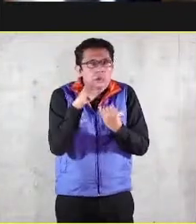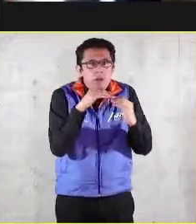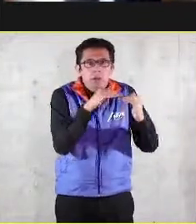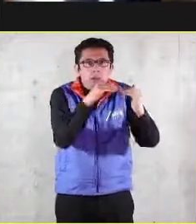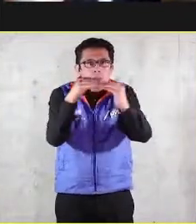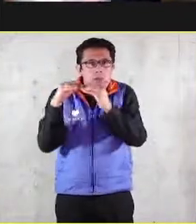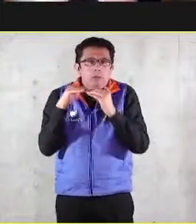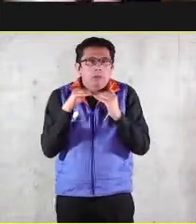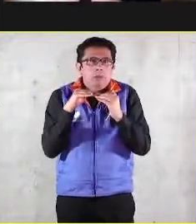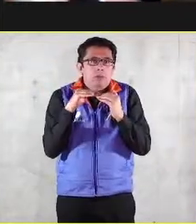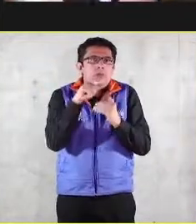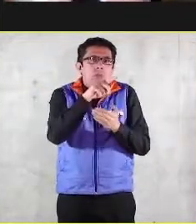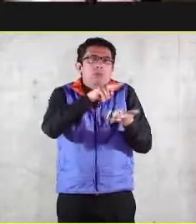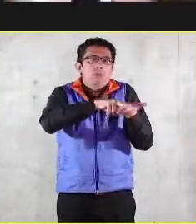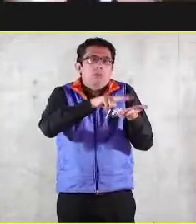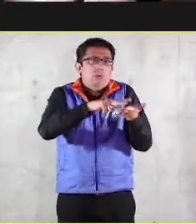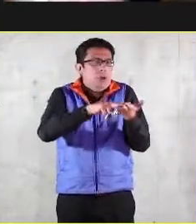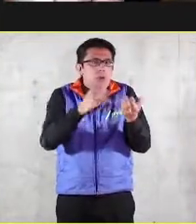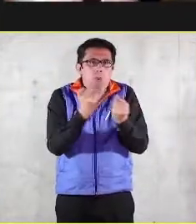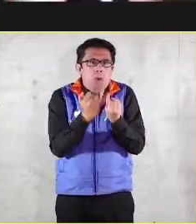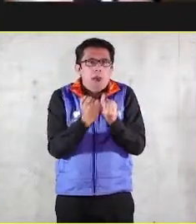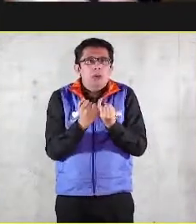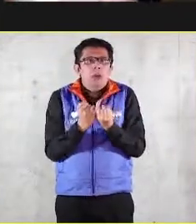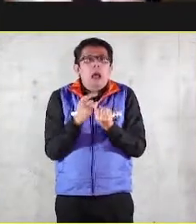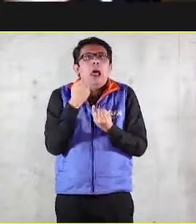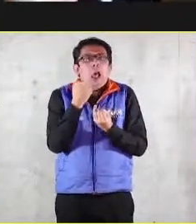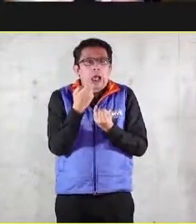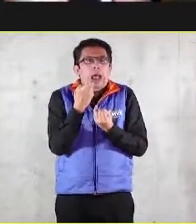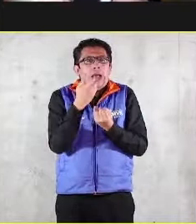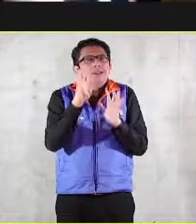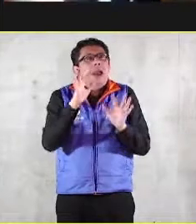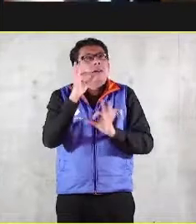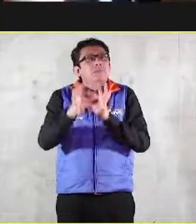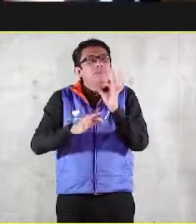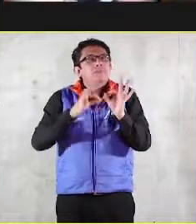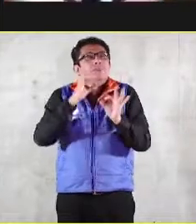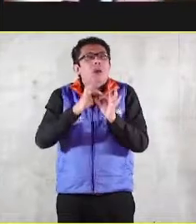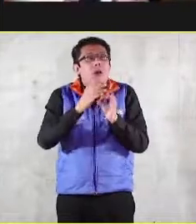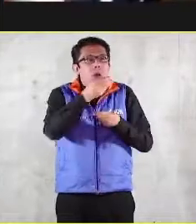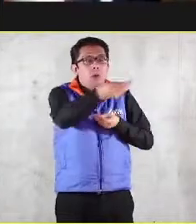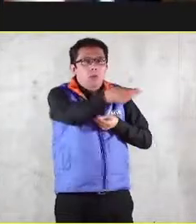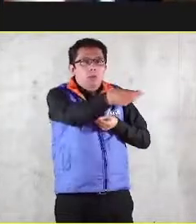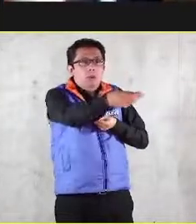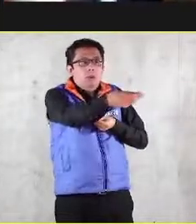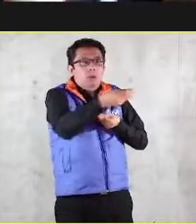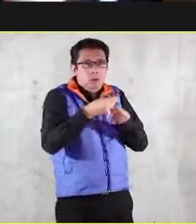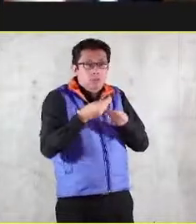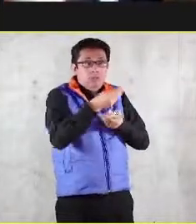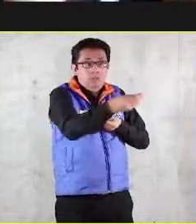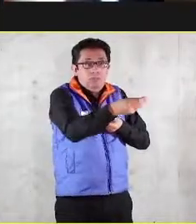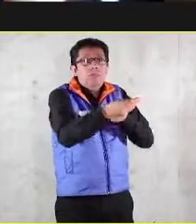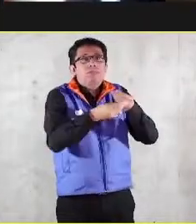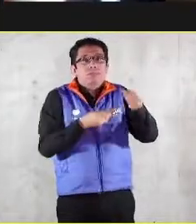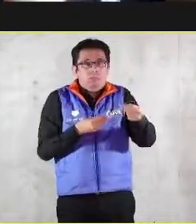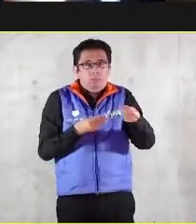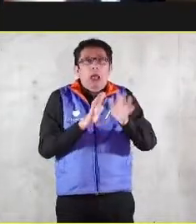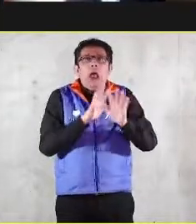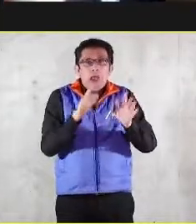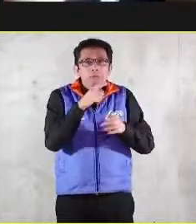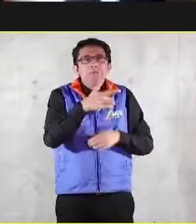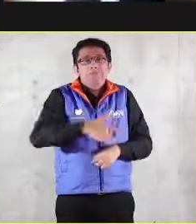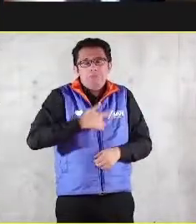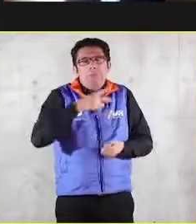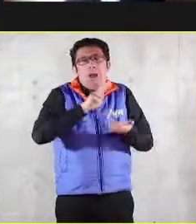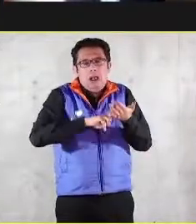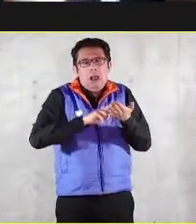valorado y apreciado entonces se cumple la conmutación el intercambio de sentir valorado y respetado